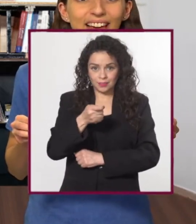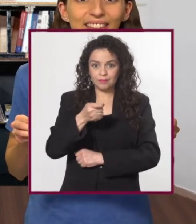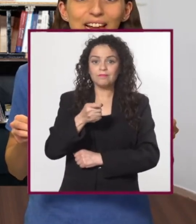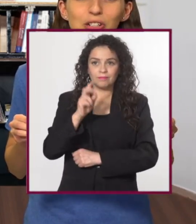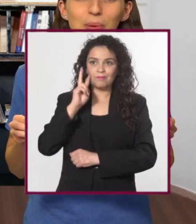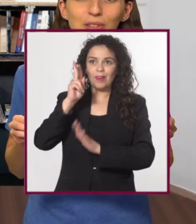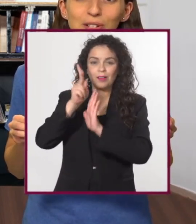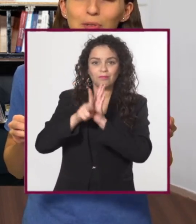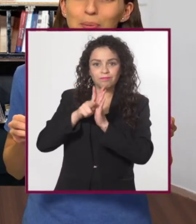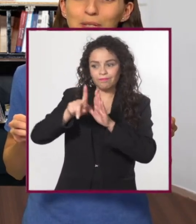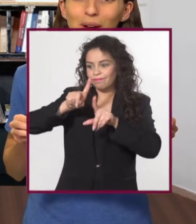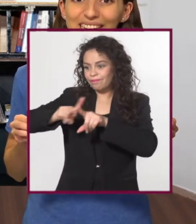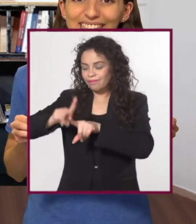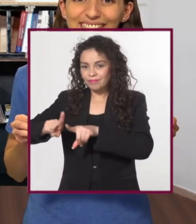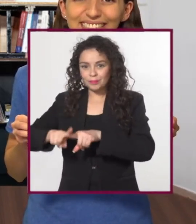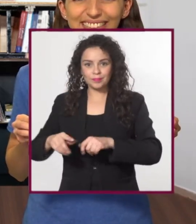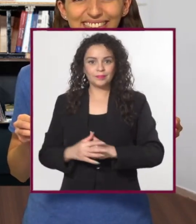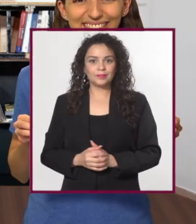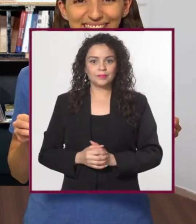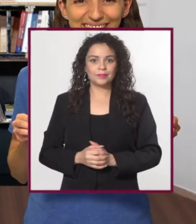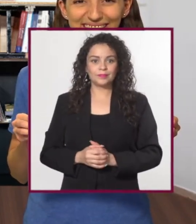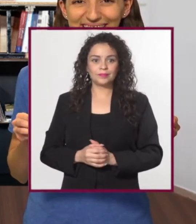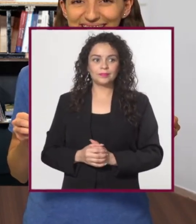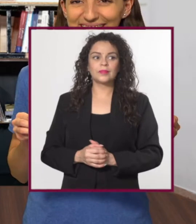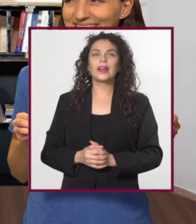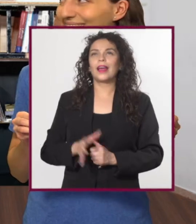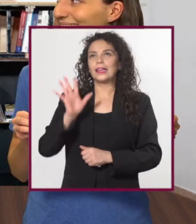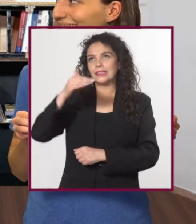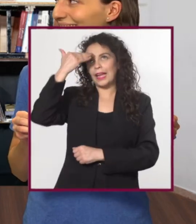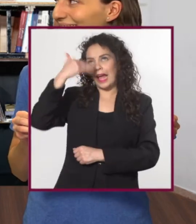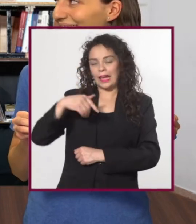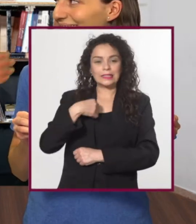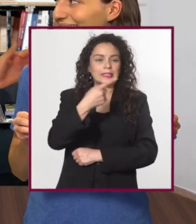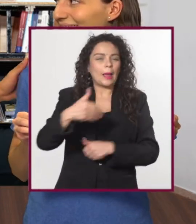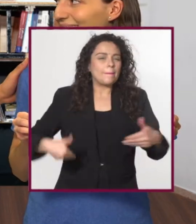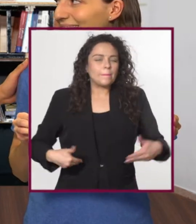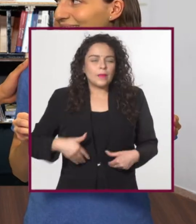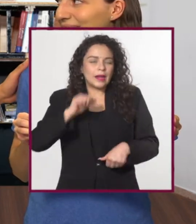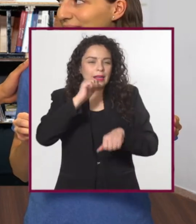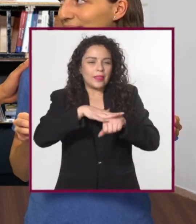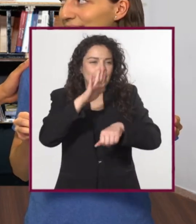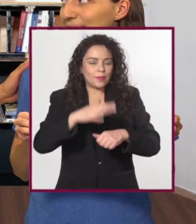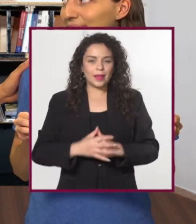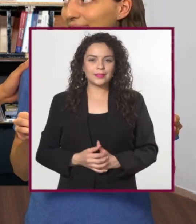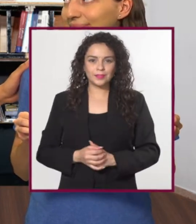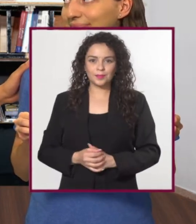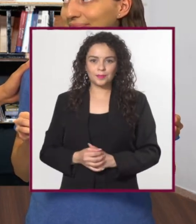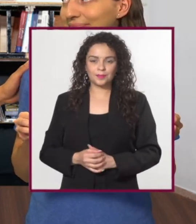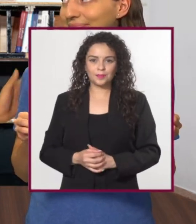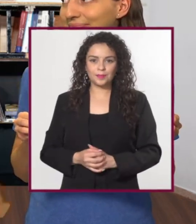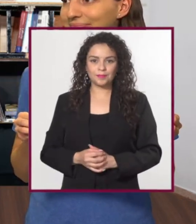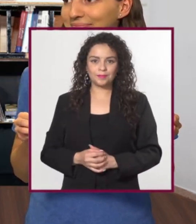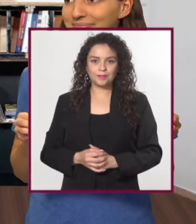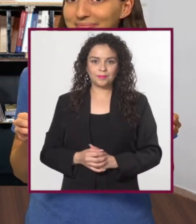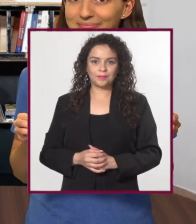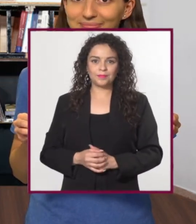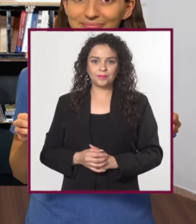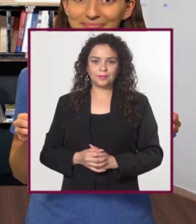accesibilidad en los medios audiovisuales. Ya sé, ya sé. Solo te estaba molestando. Ajá.